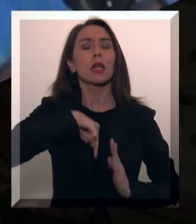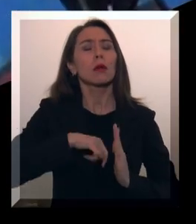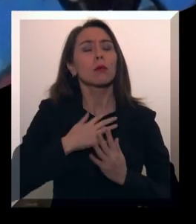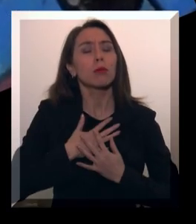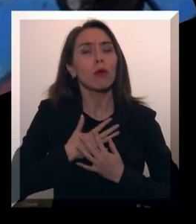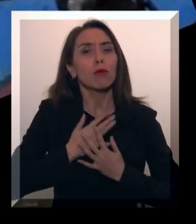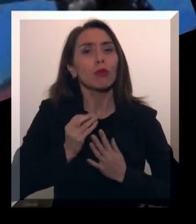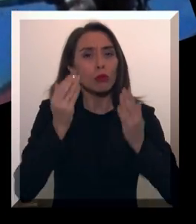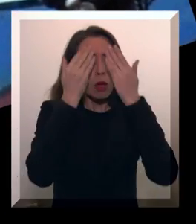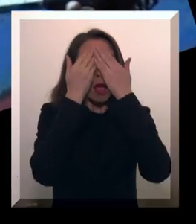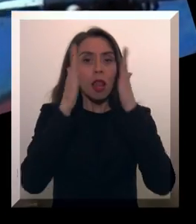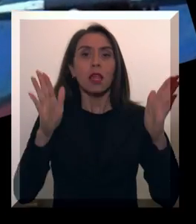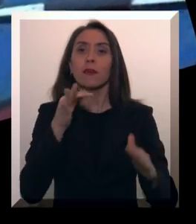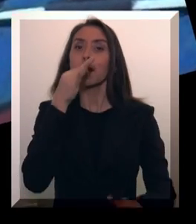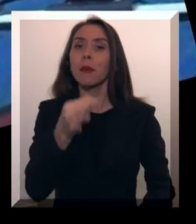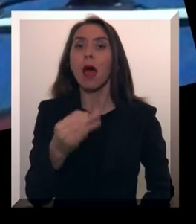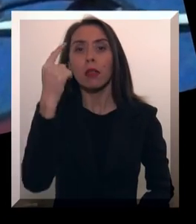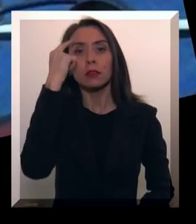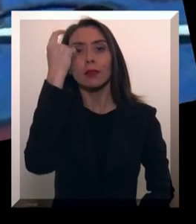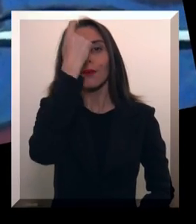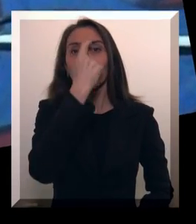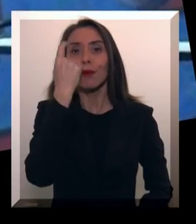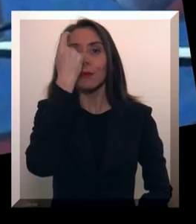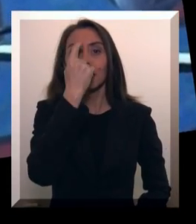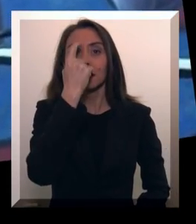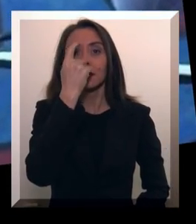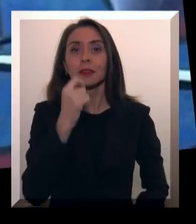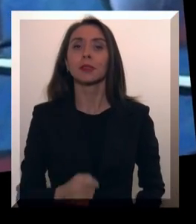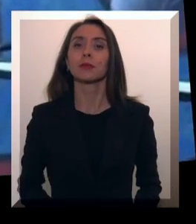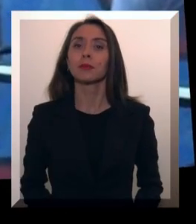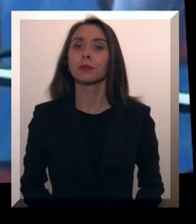profundamente libre para decir lo que pensaba.